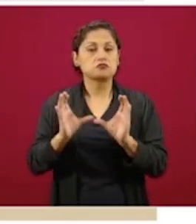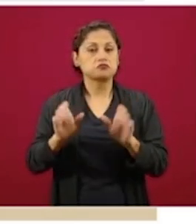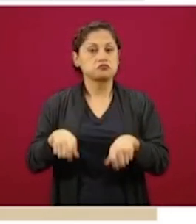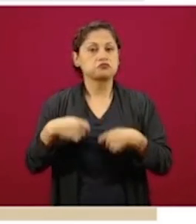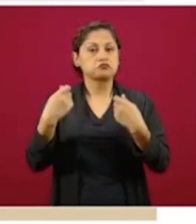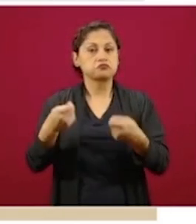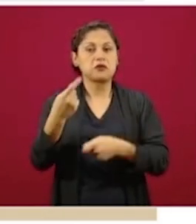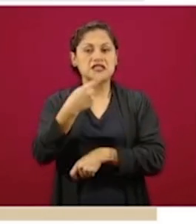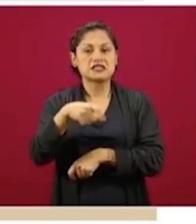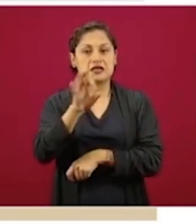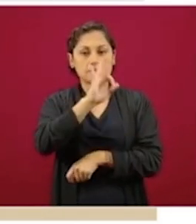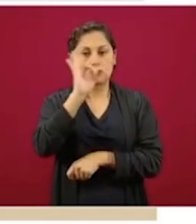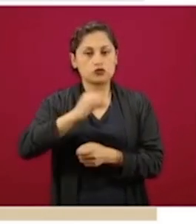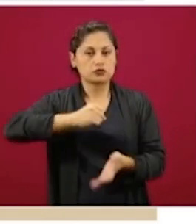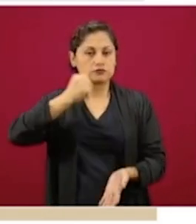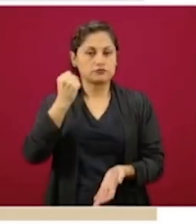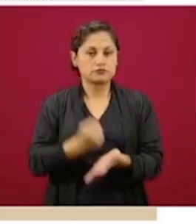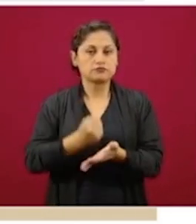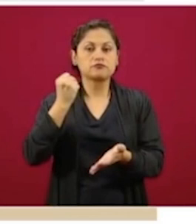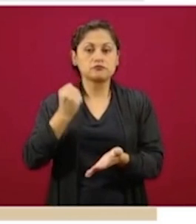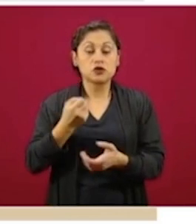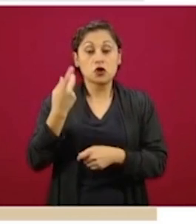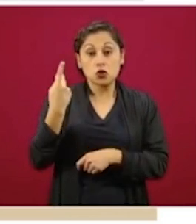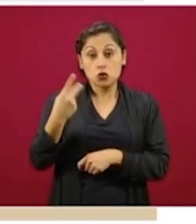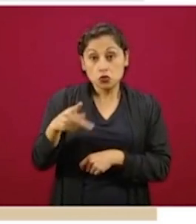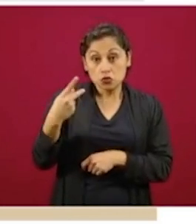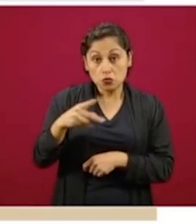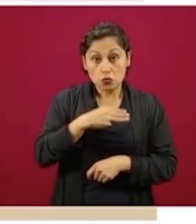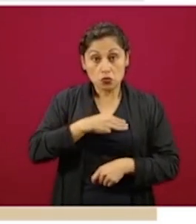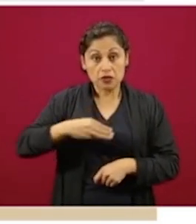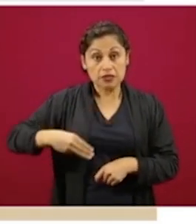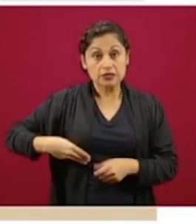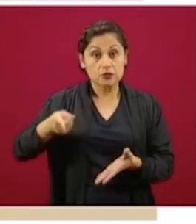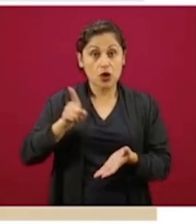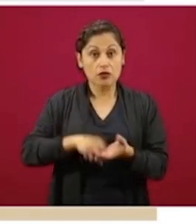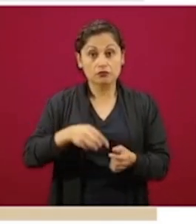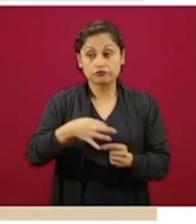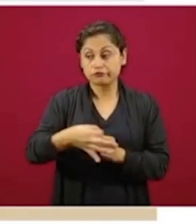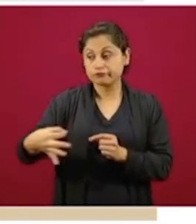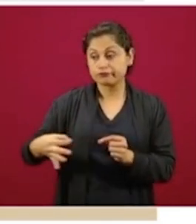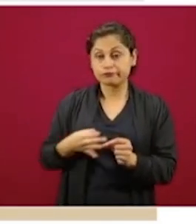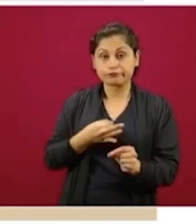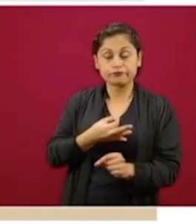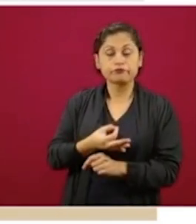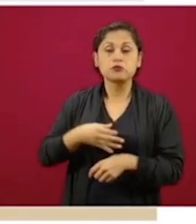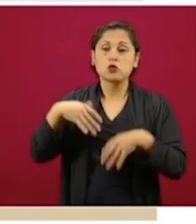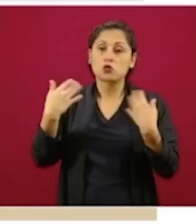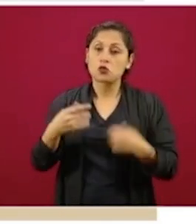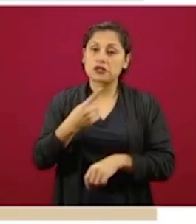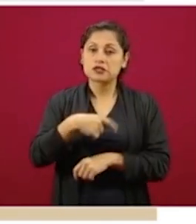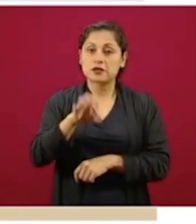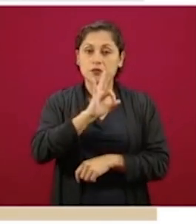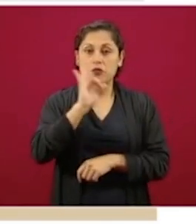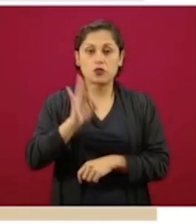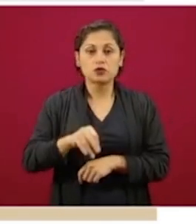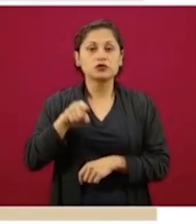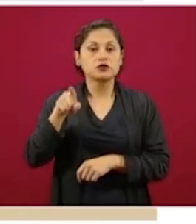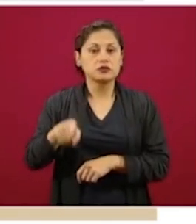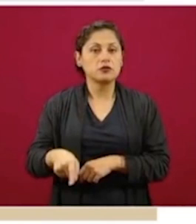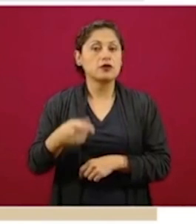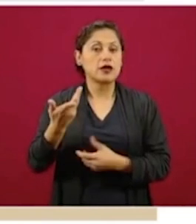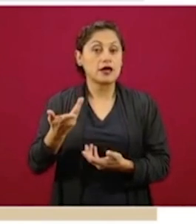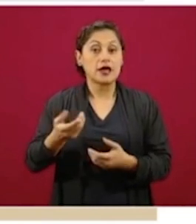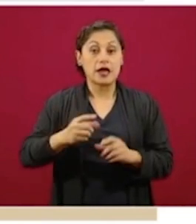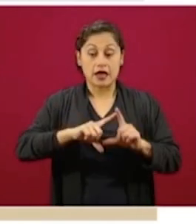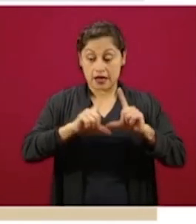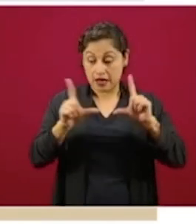100 por ciento, es decir, ha certificado el 100 por ciento de sus municipios y se convierte no sólo en la única en el país, sino la única entidad